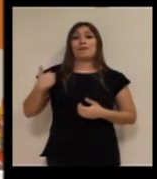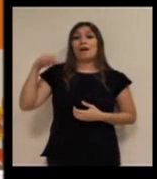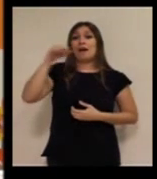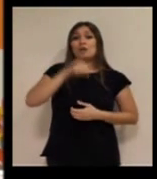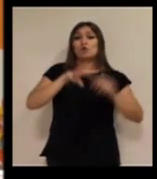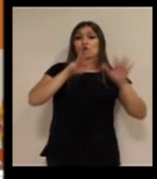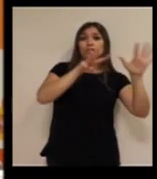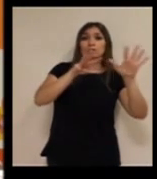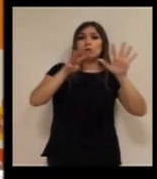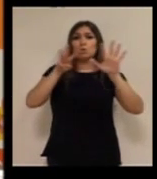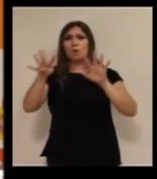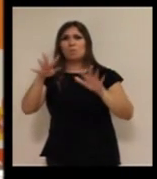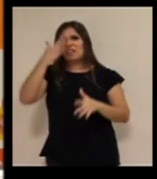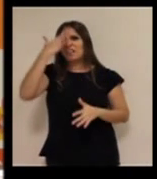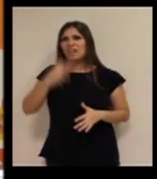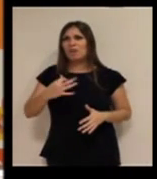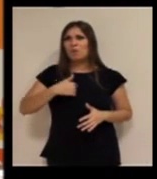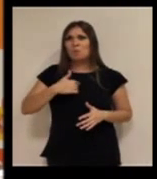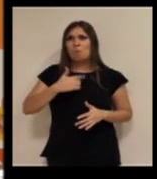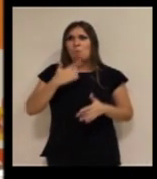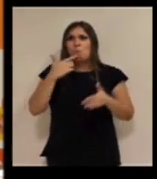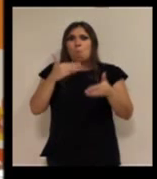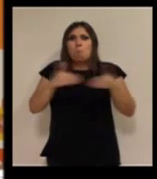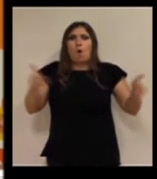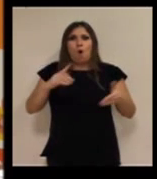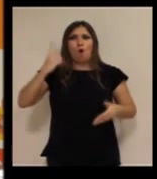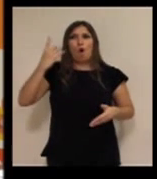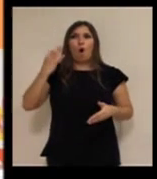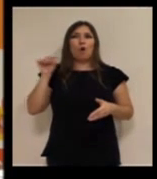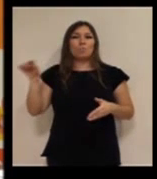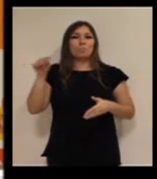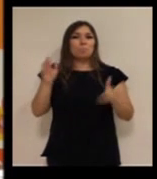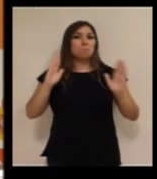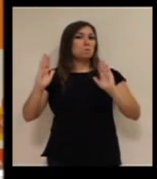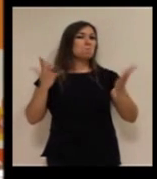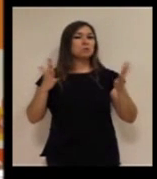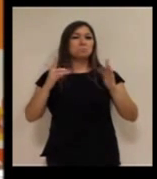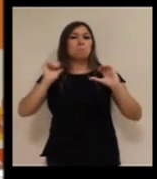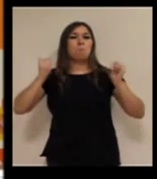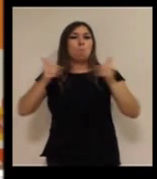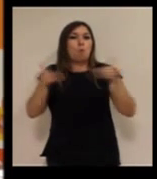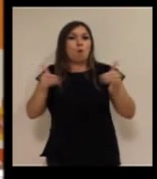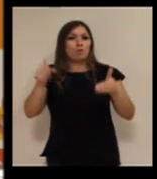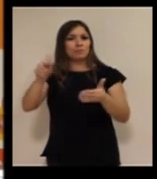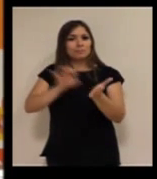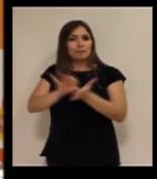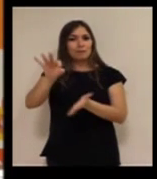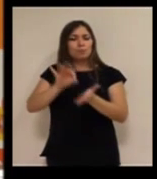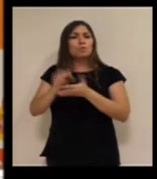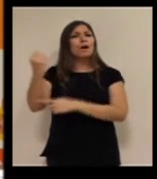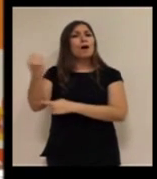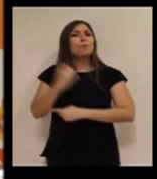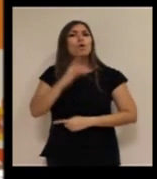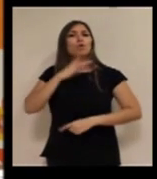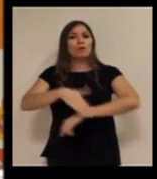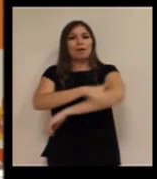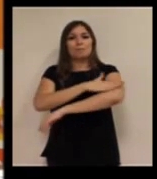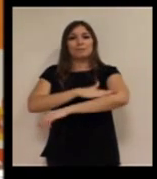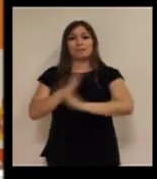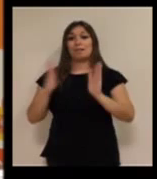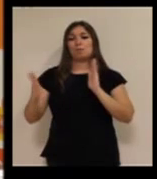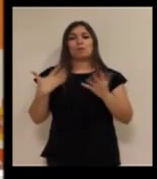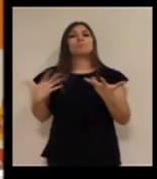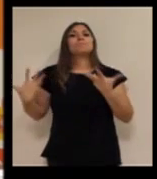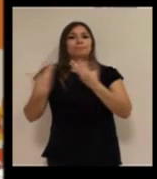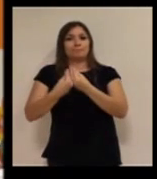89, creo que somos de los primeros en poner en marcha este servicio con apoyo de la Administración en ese